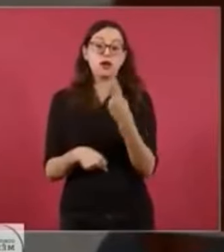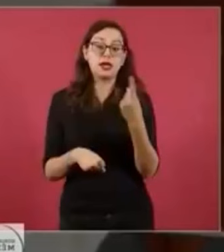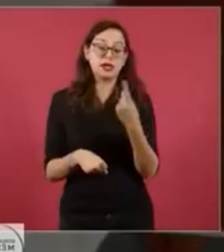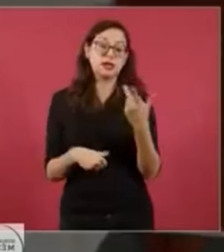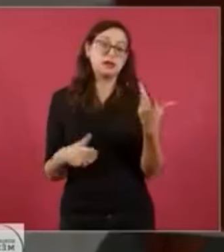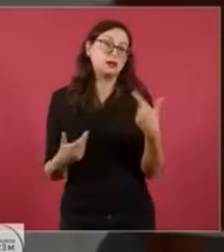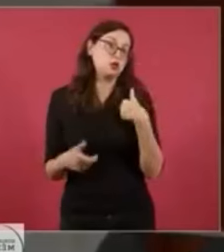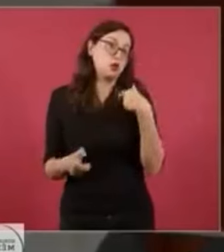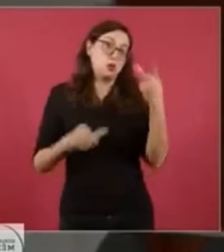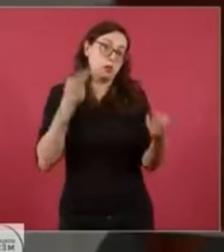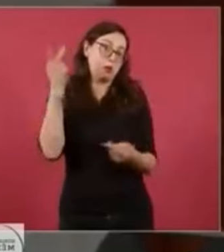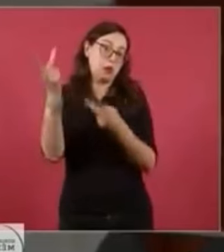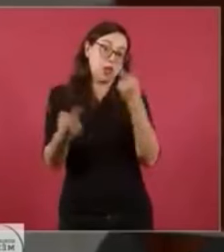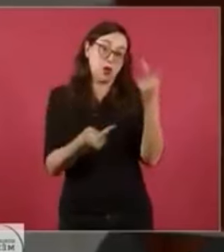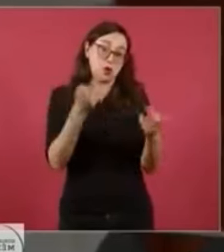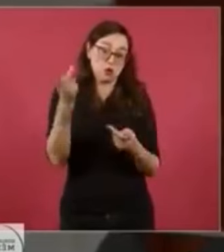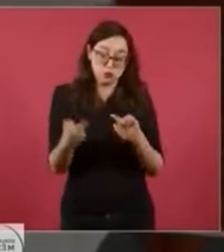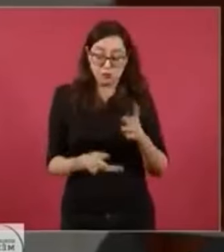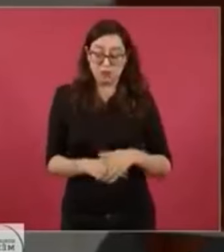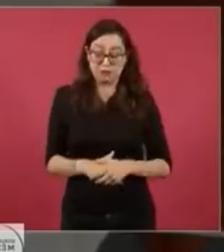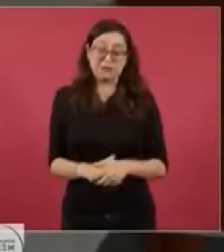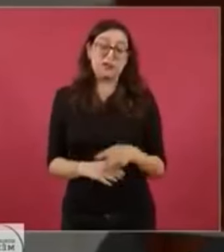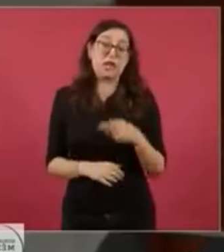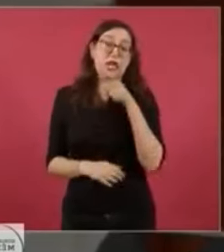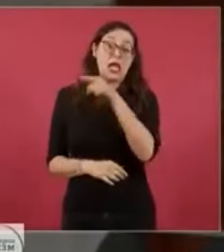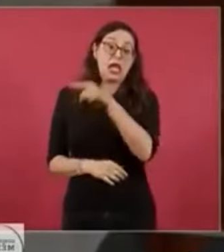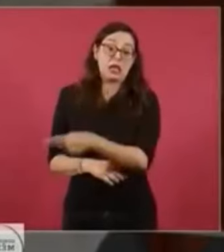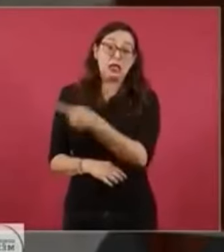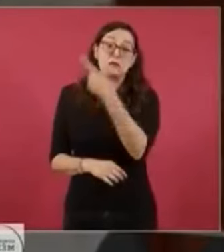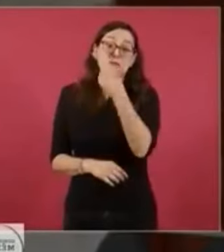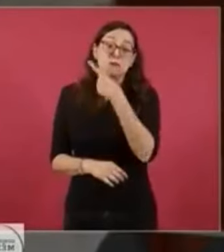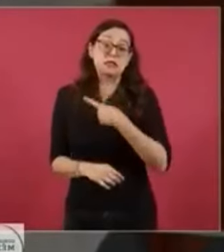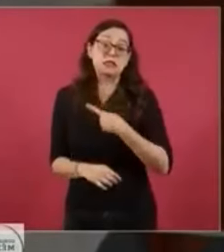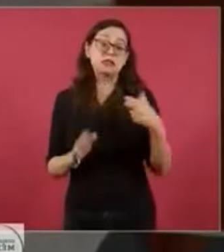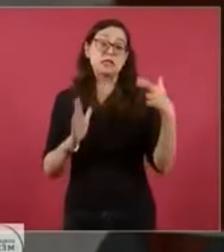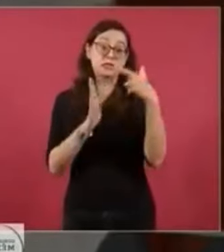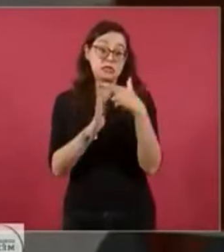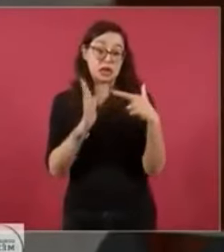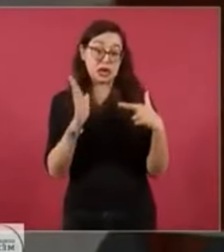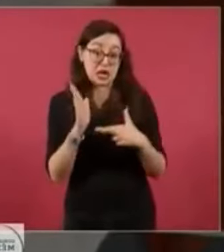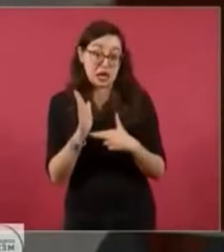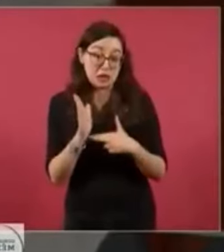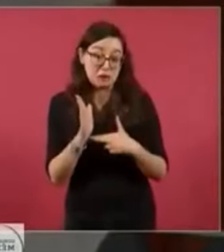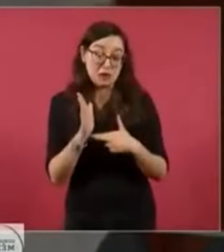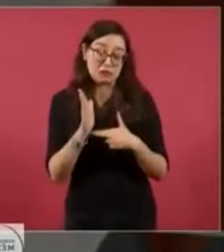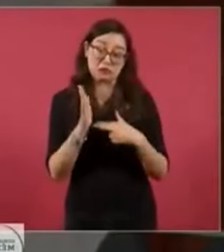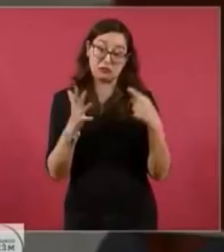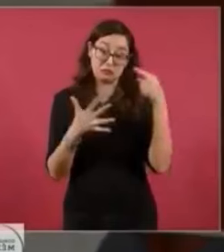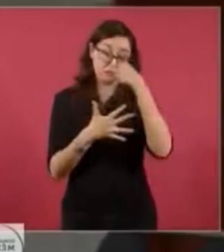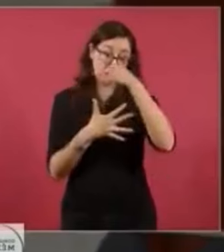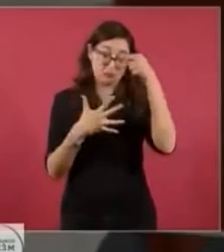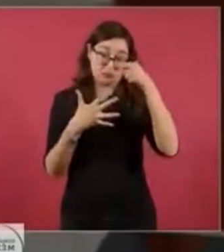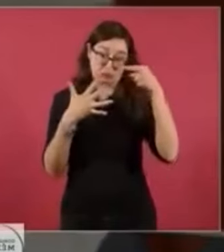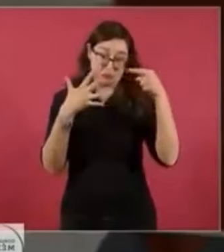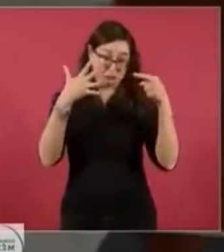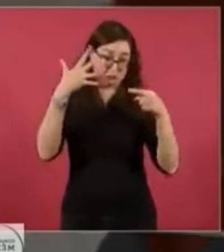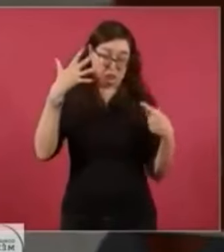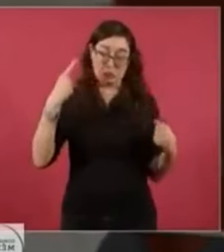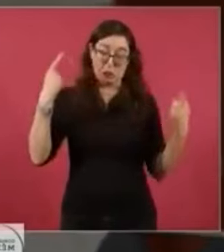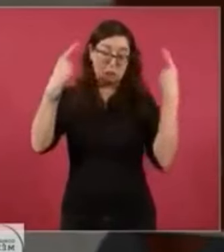Lo que él me argumentó es que violé el reglamento por mucho, así me lo dijo, así me lo